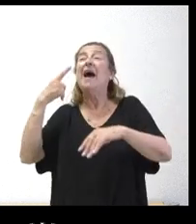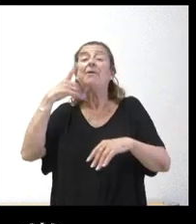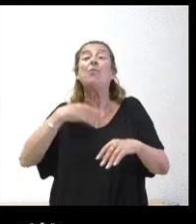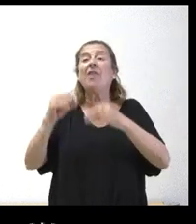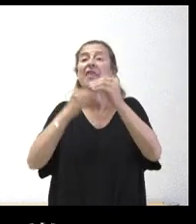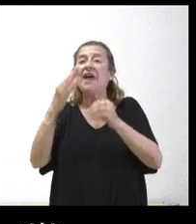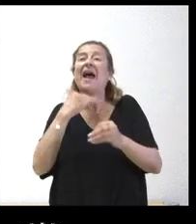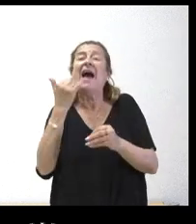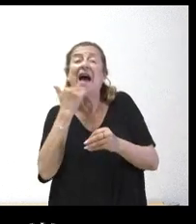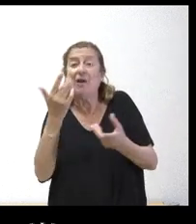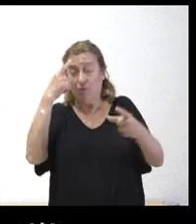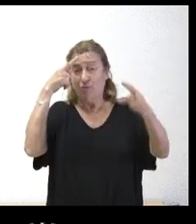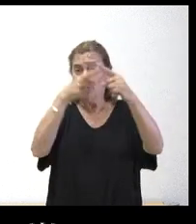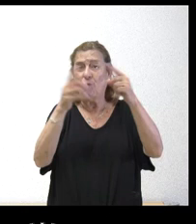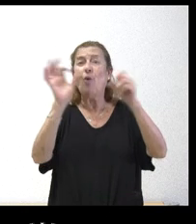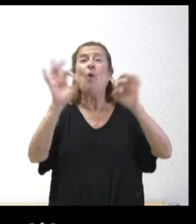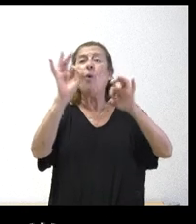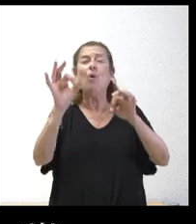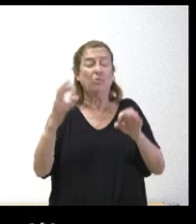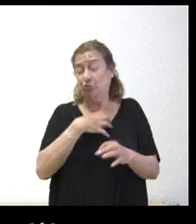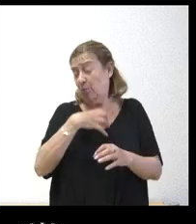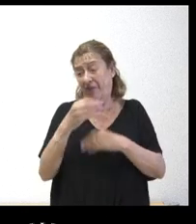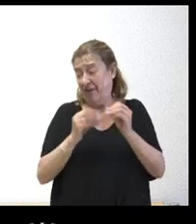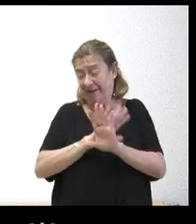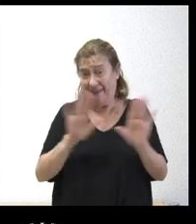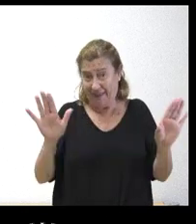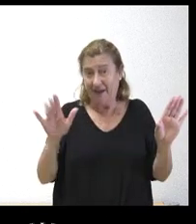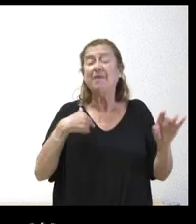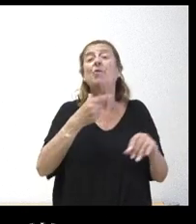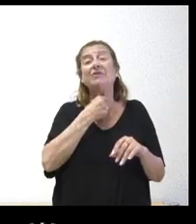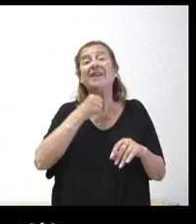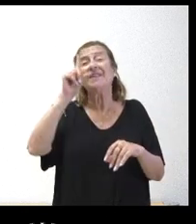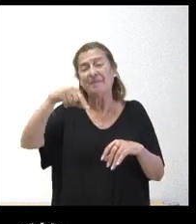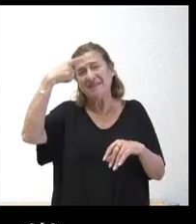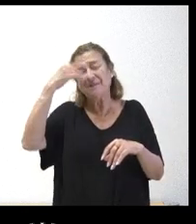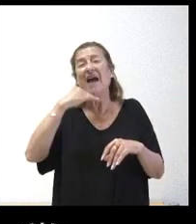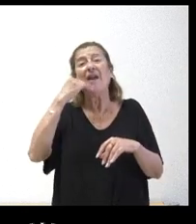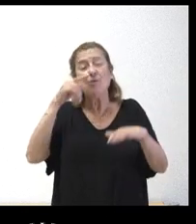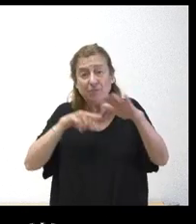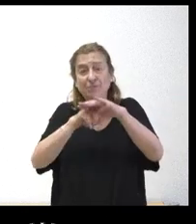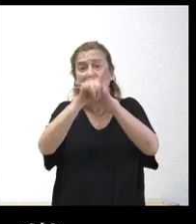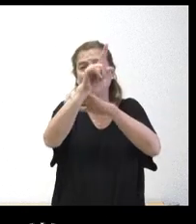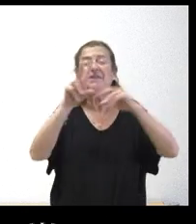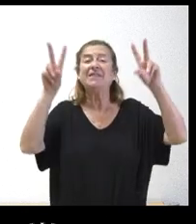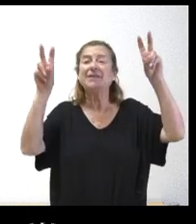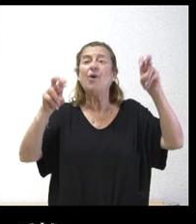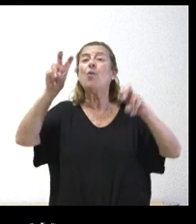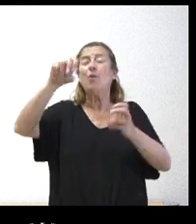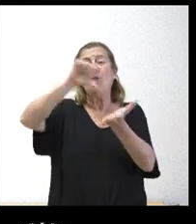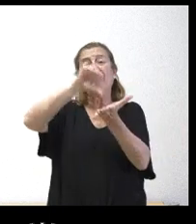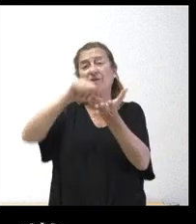o es inútil y también me gustaría saber si hay algún avance respecto al nuevo centro de salud